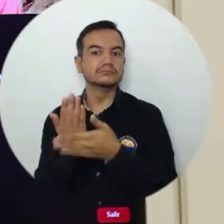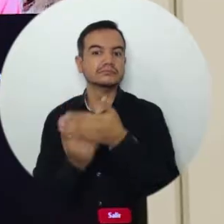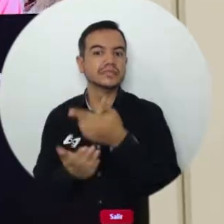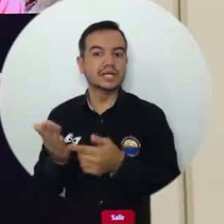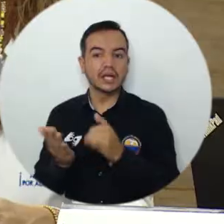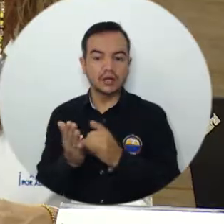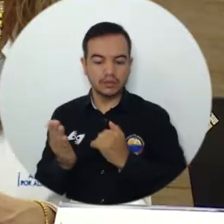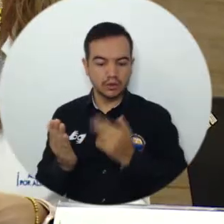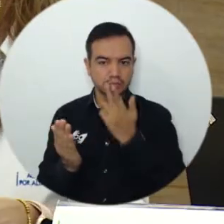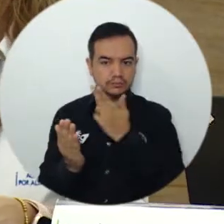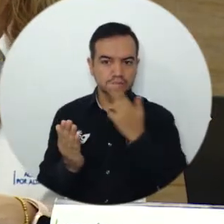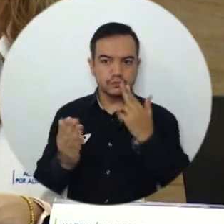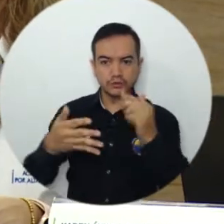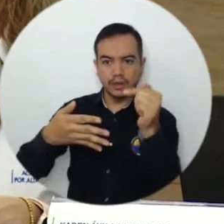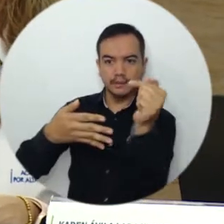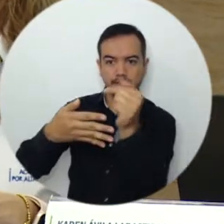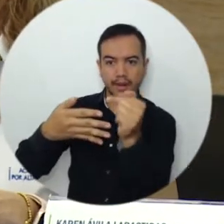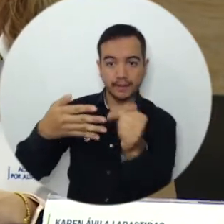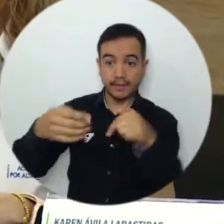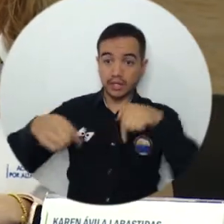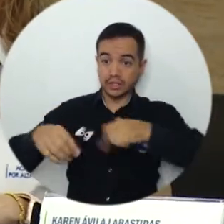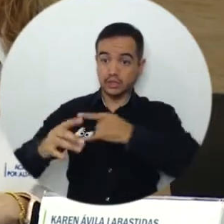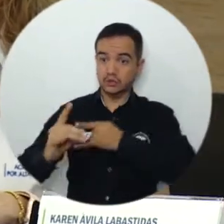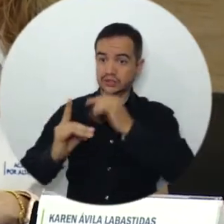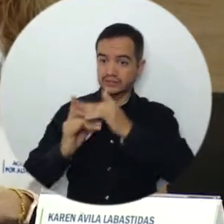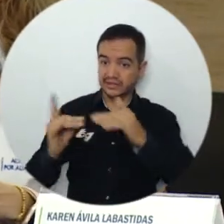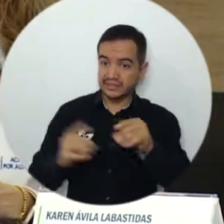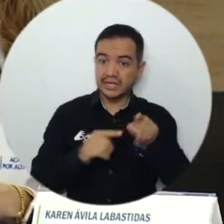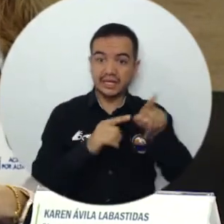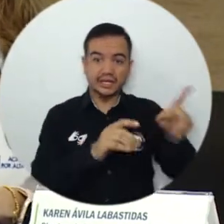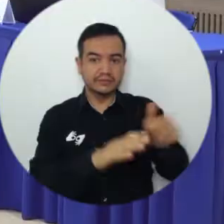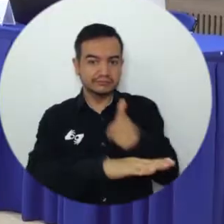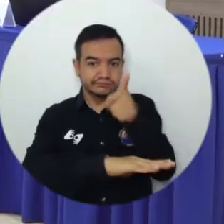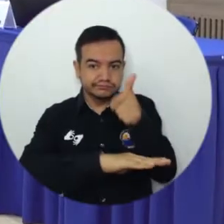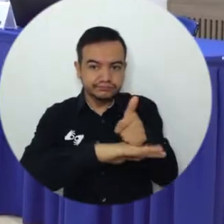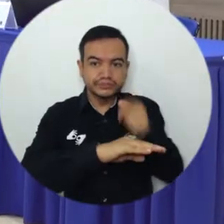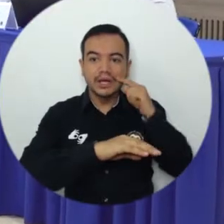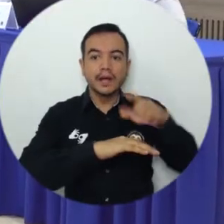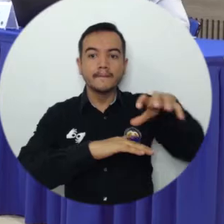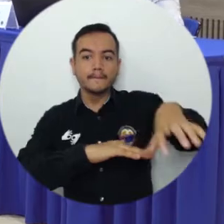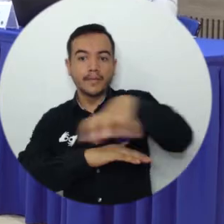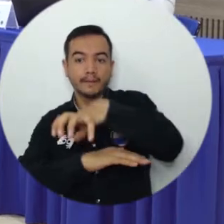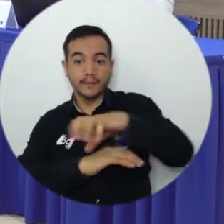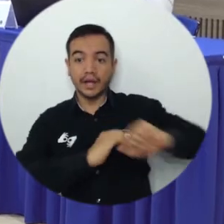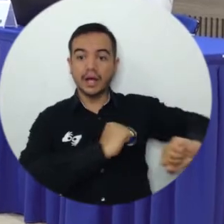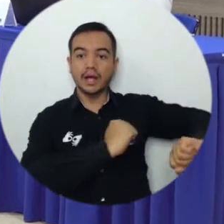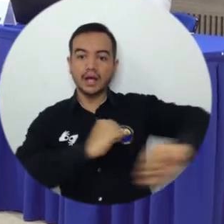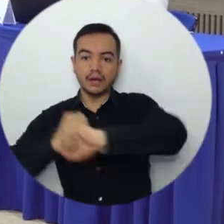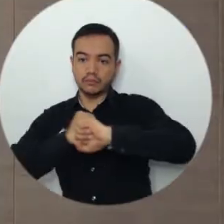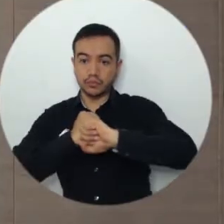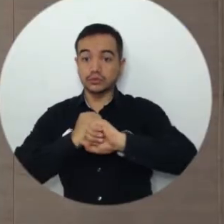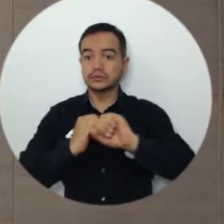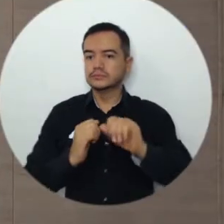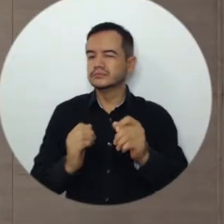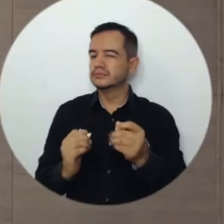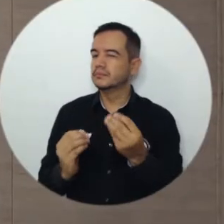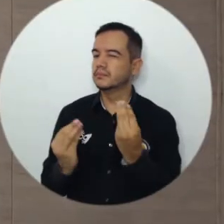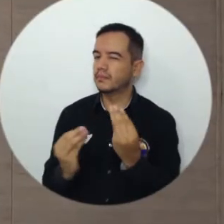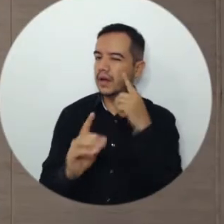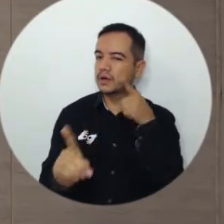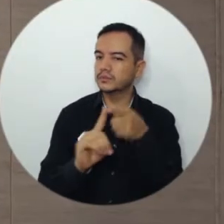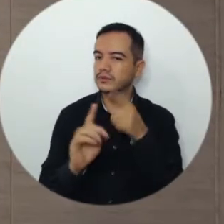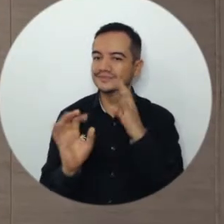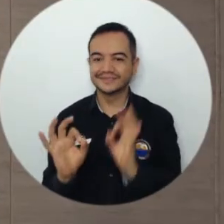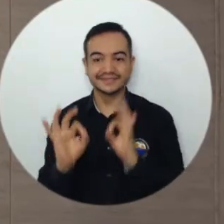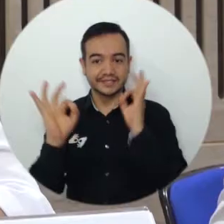compromisos que desde el punto de vista institucional, desde la rectoría y las diferentes áreas acompañan en beneficio, obviamente, de la calidad de la misma,